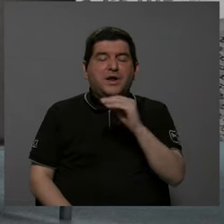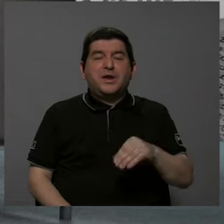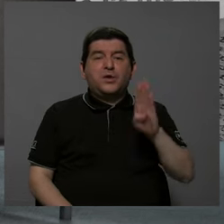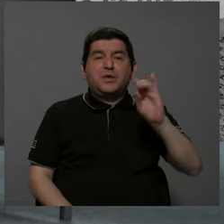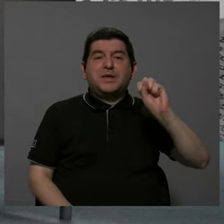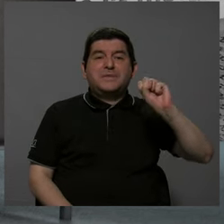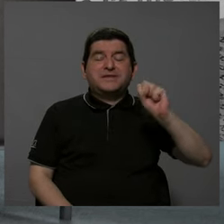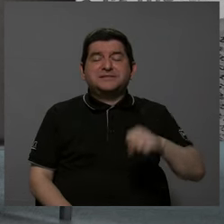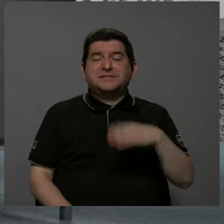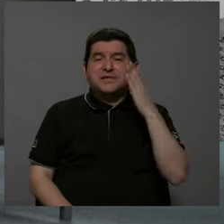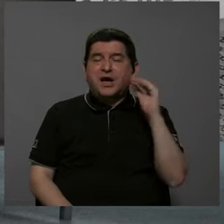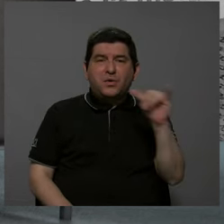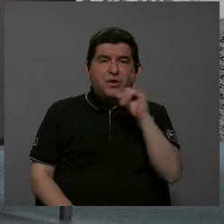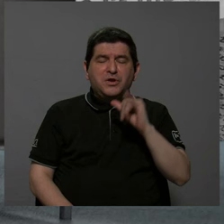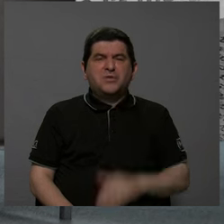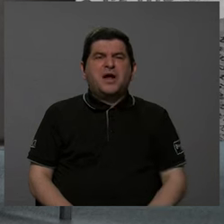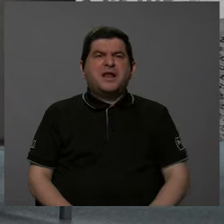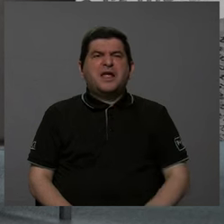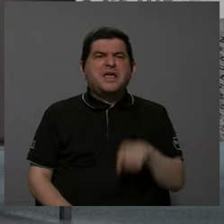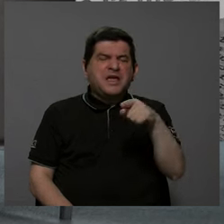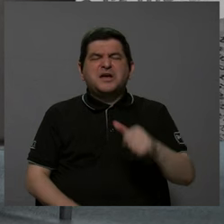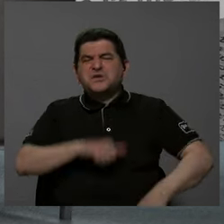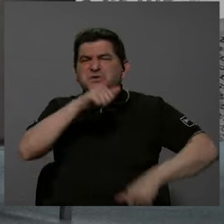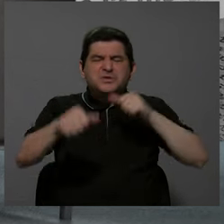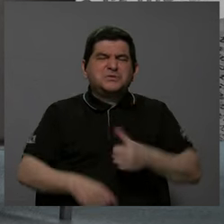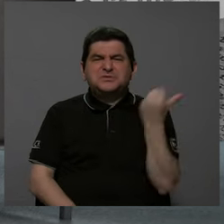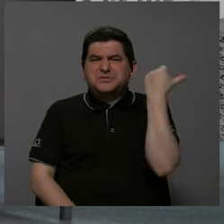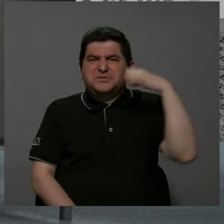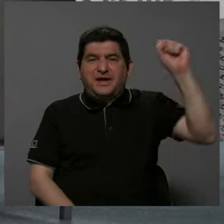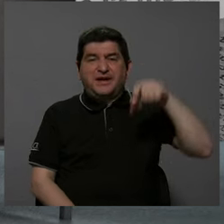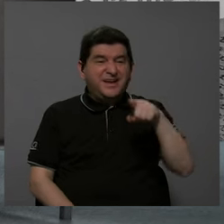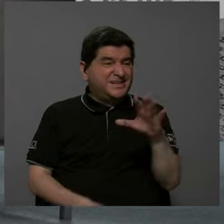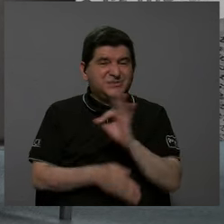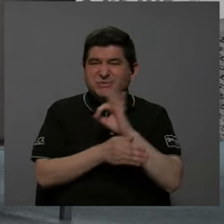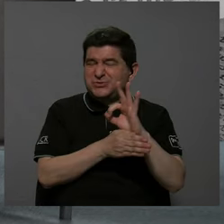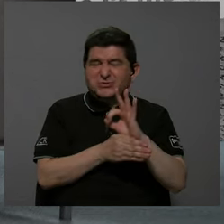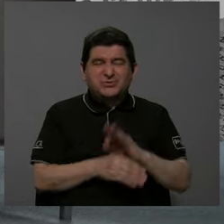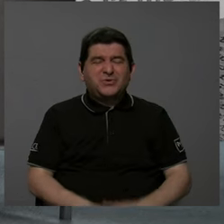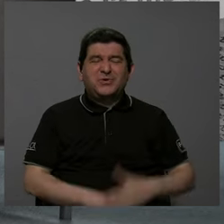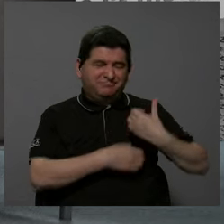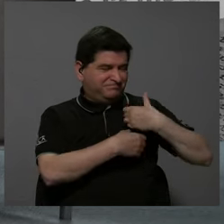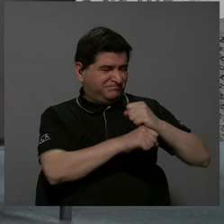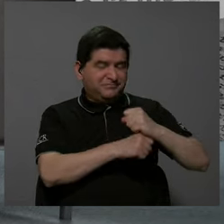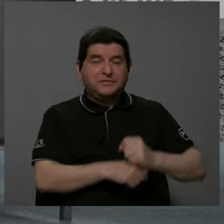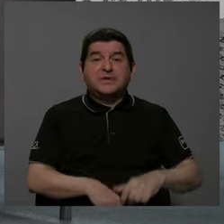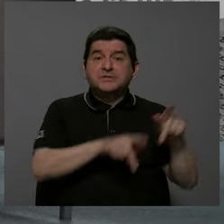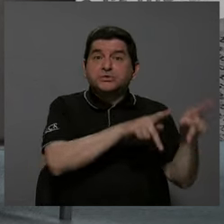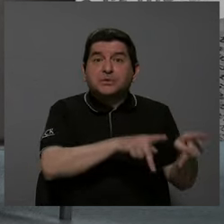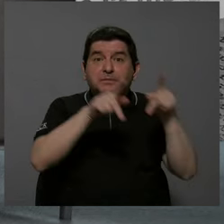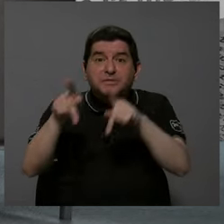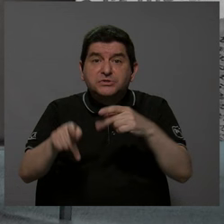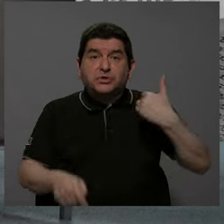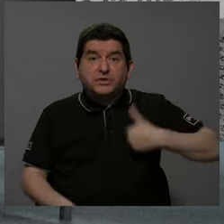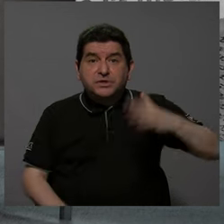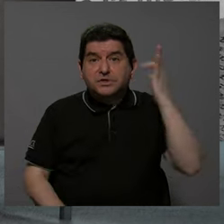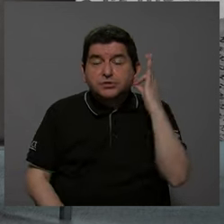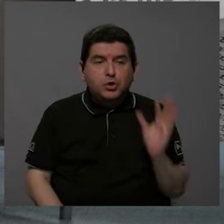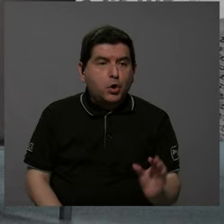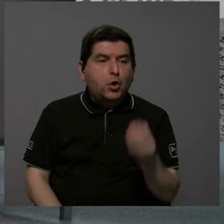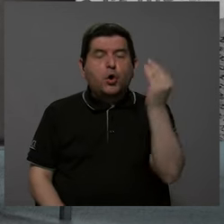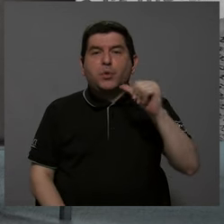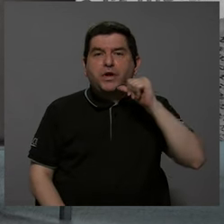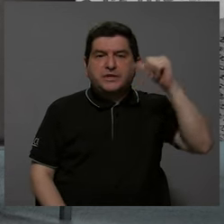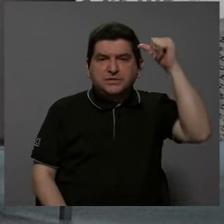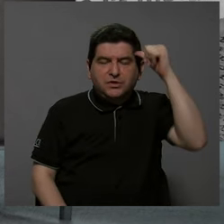liberacionista y pelearon a la revolución. Eso no funciona a nivel municipal. A nivel municipal son las personas, hombres y mujeres, jóvenes, adultos,